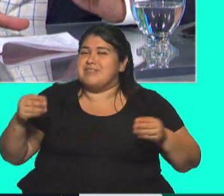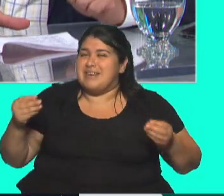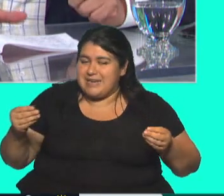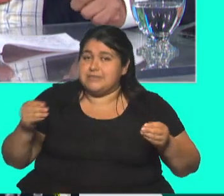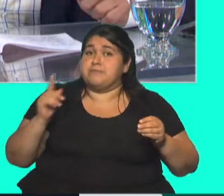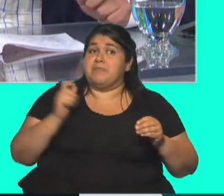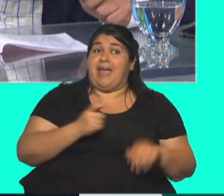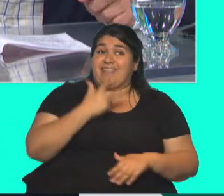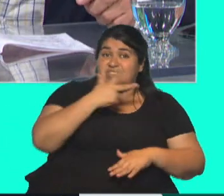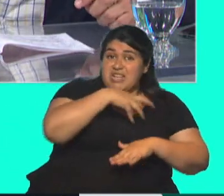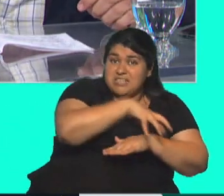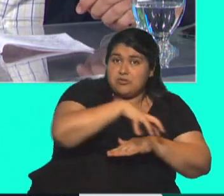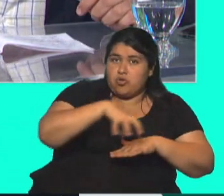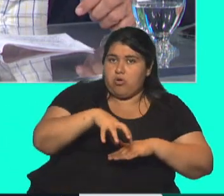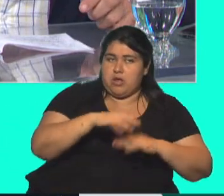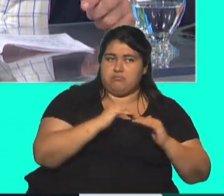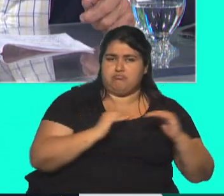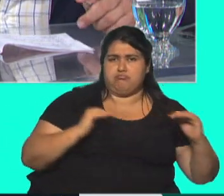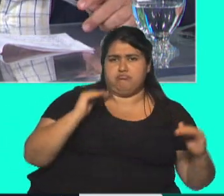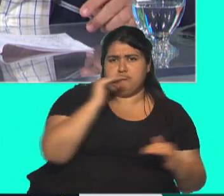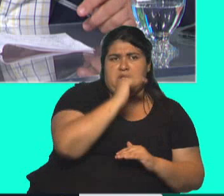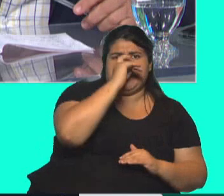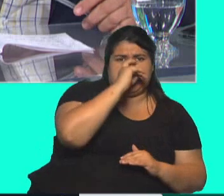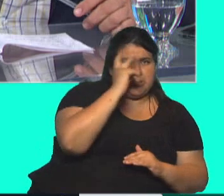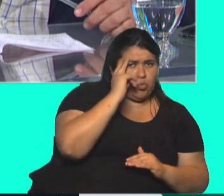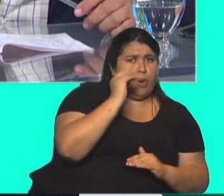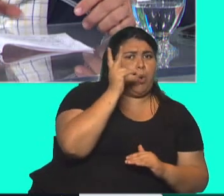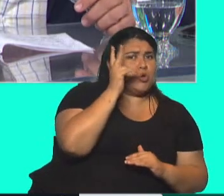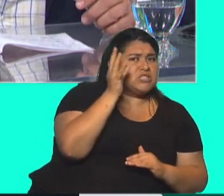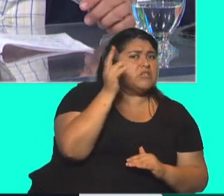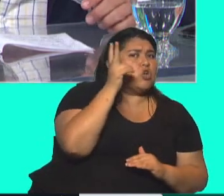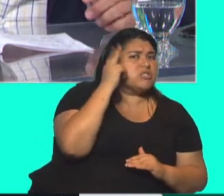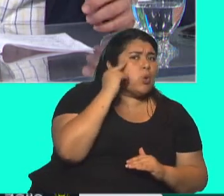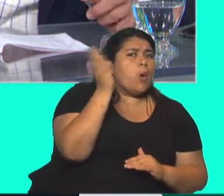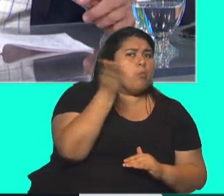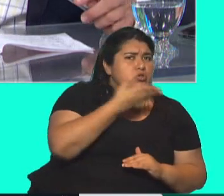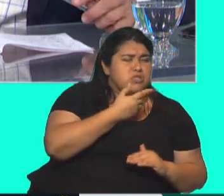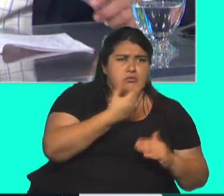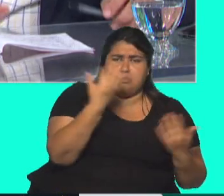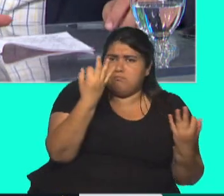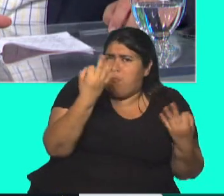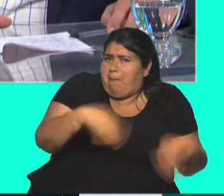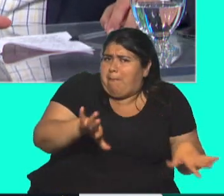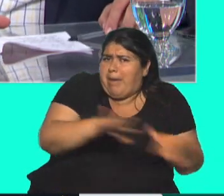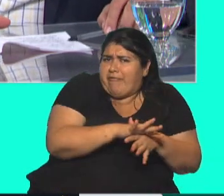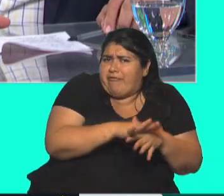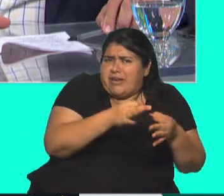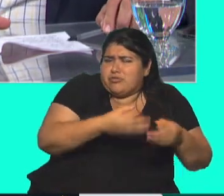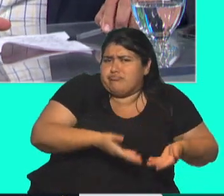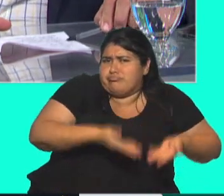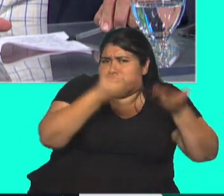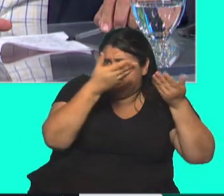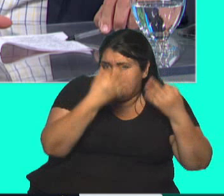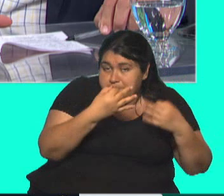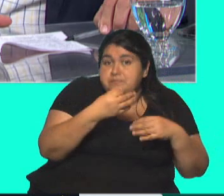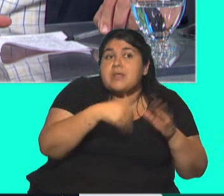ejemplo, tres sectores que están en un nivel buenísimo. 79, 80 y 89%. Es casi perfecto. Sí, claro. Son 89%,